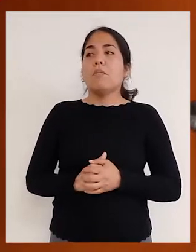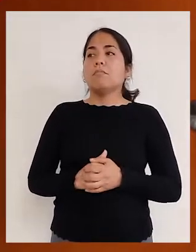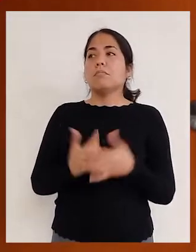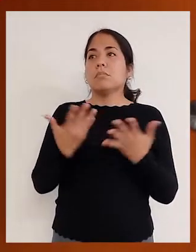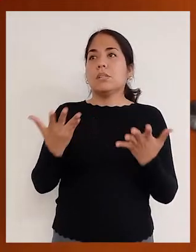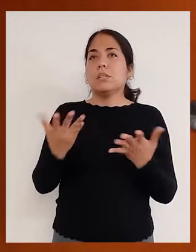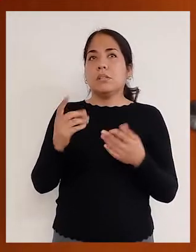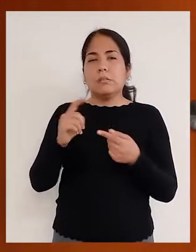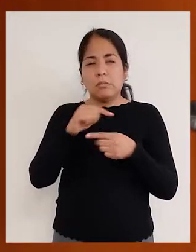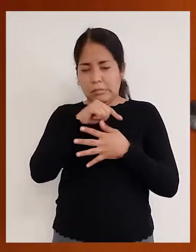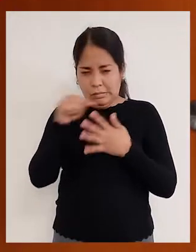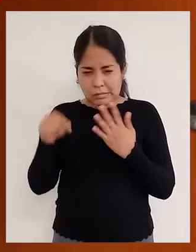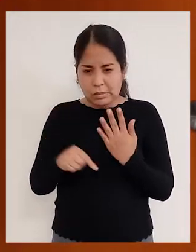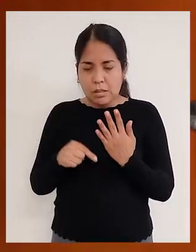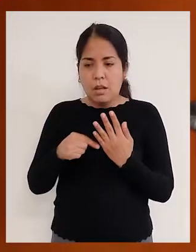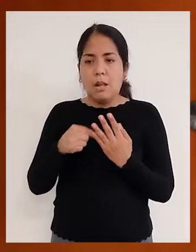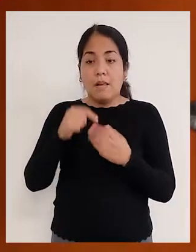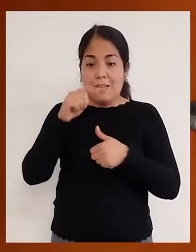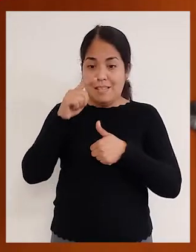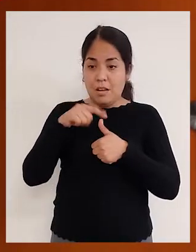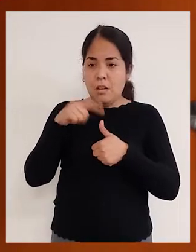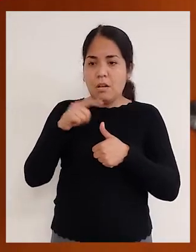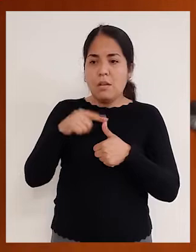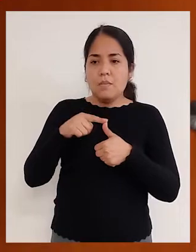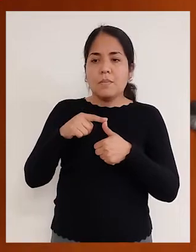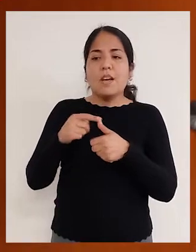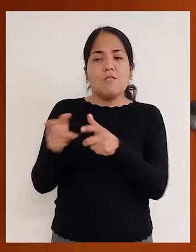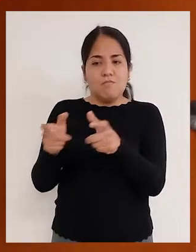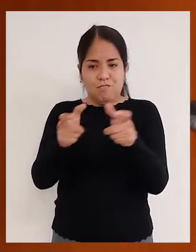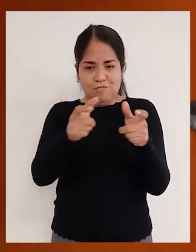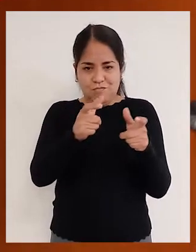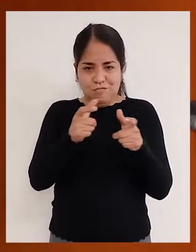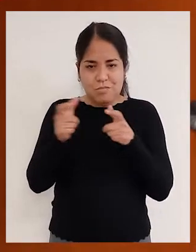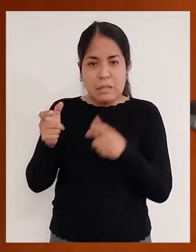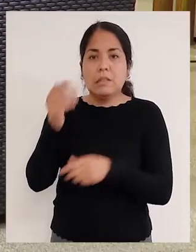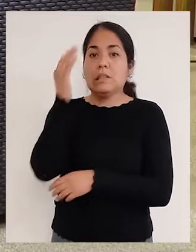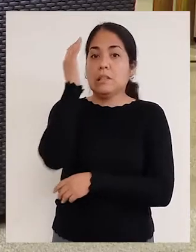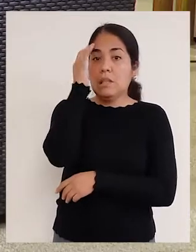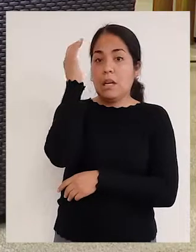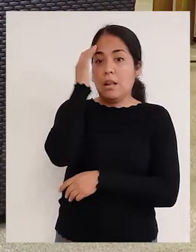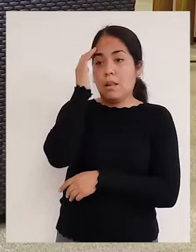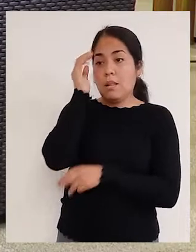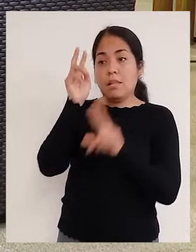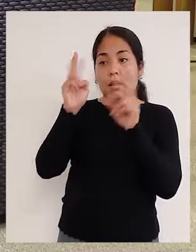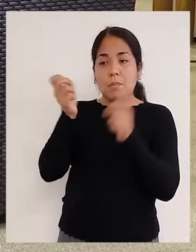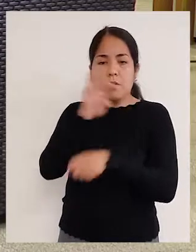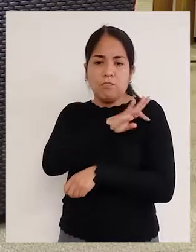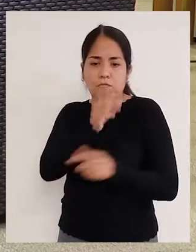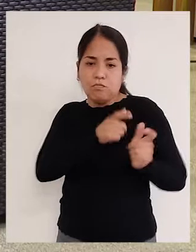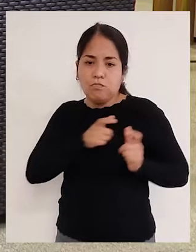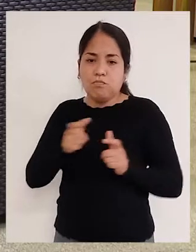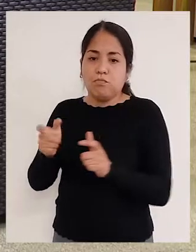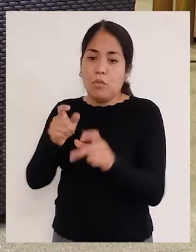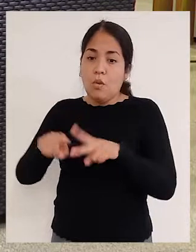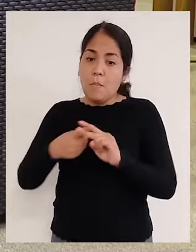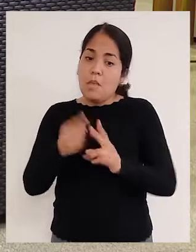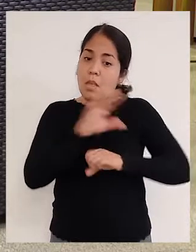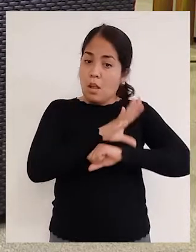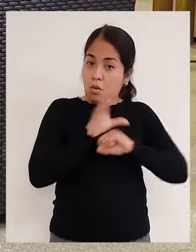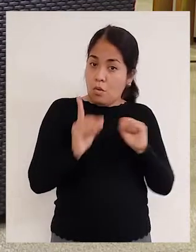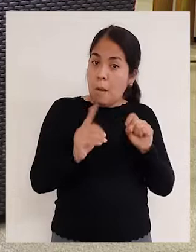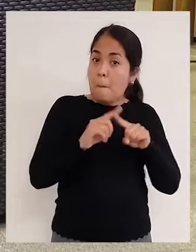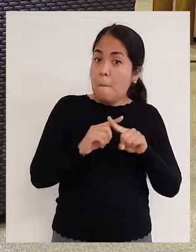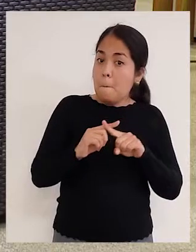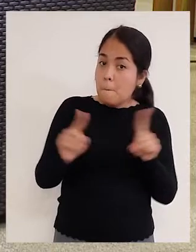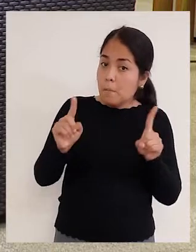Entre ellos, tenemos un componente que es de fortalecimiento el rol de fiscalización. Sabemos que la fiscalización se ejerce desde el